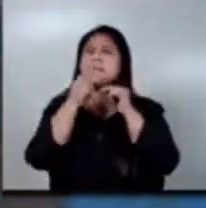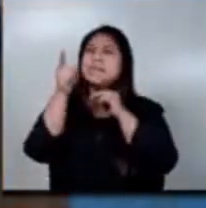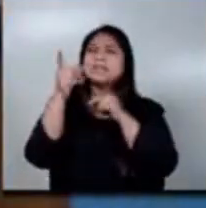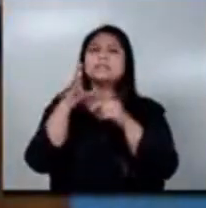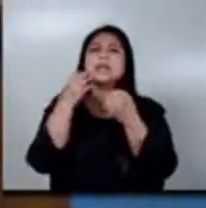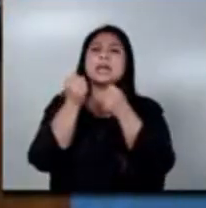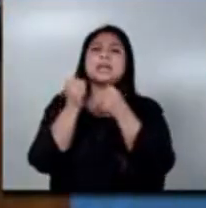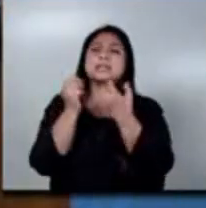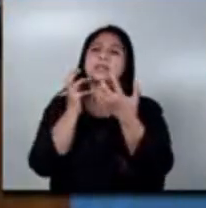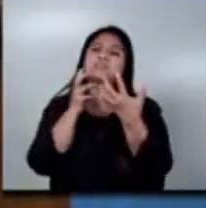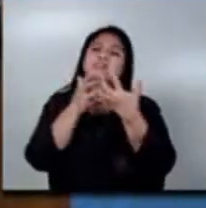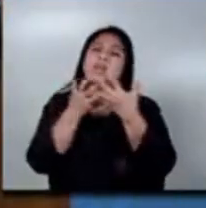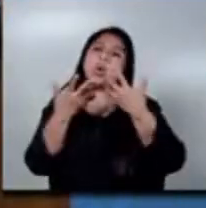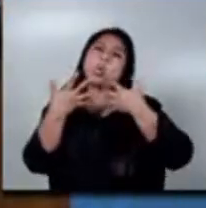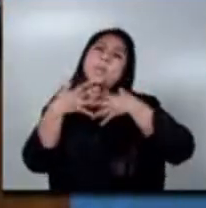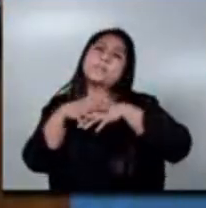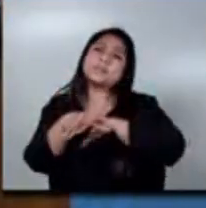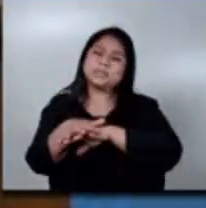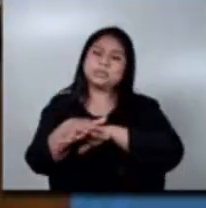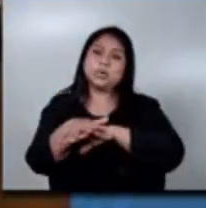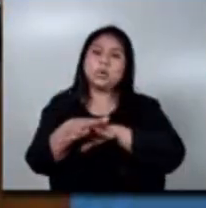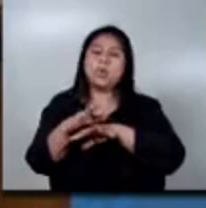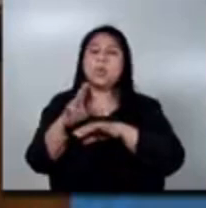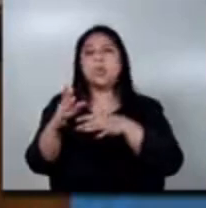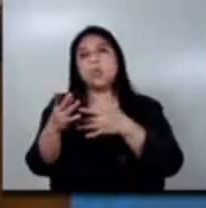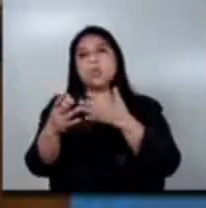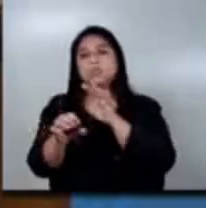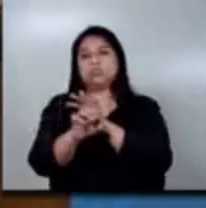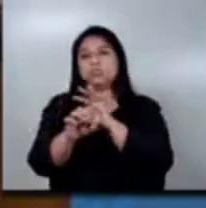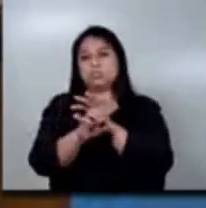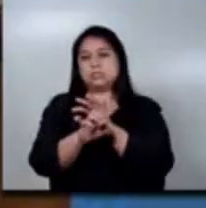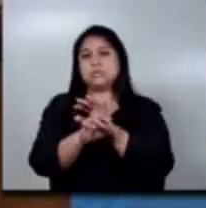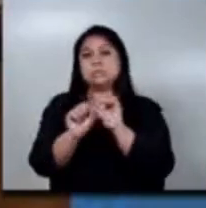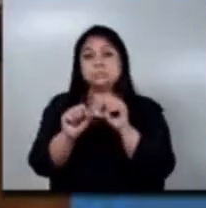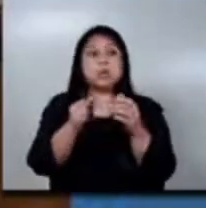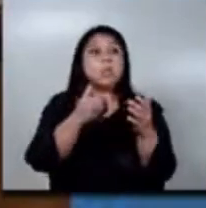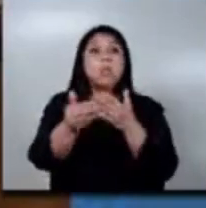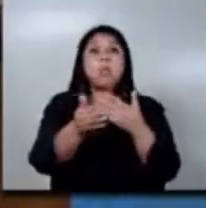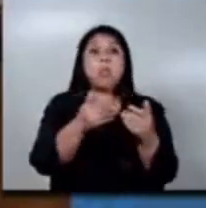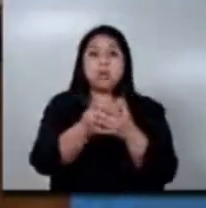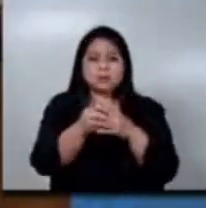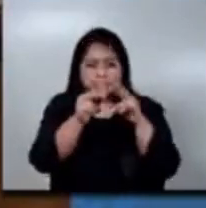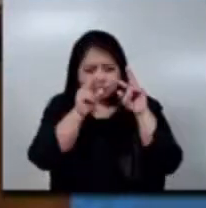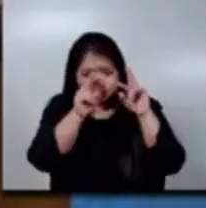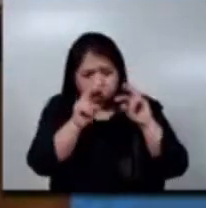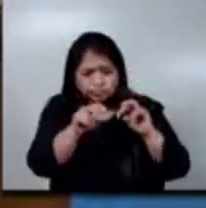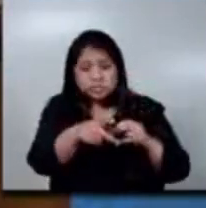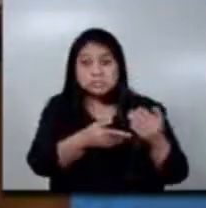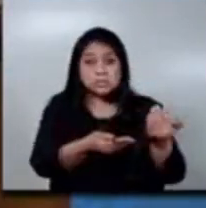indicado es que cualquier signo de alarma que puedan encontrar